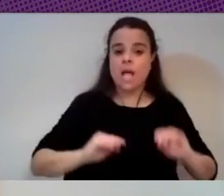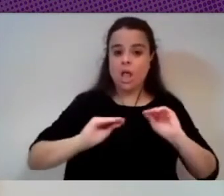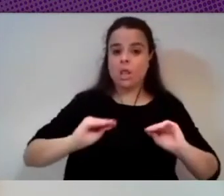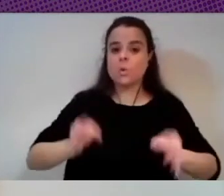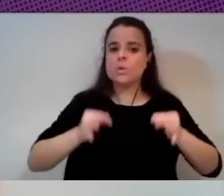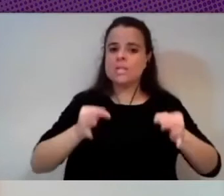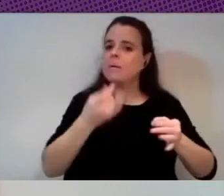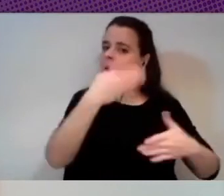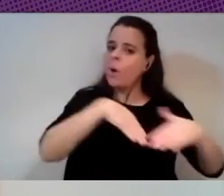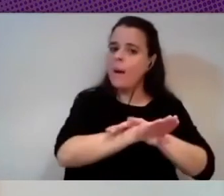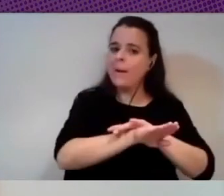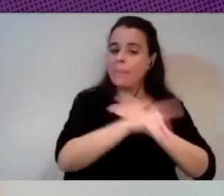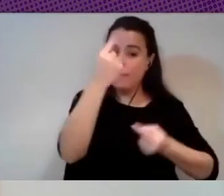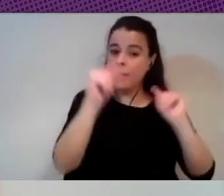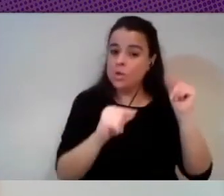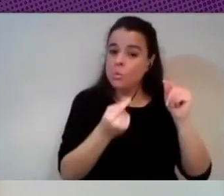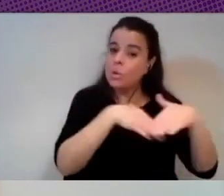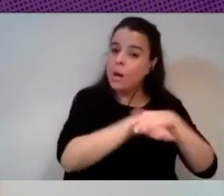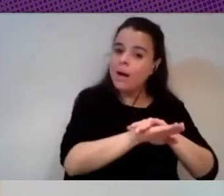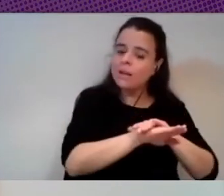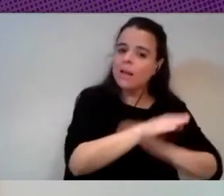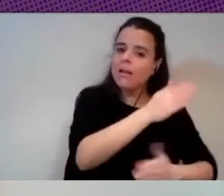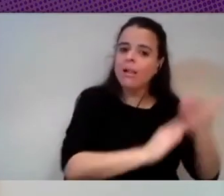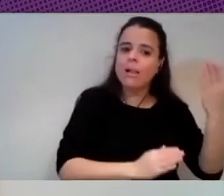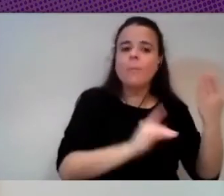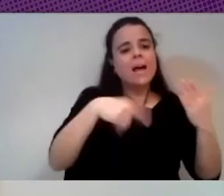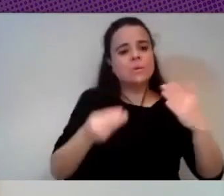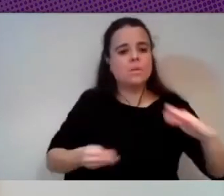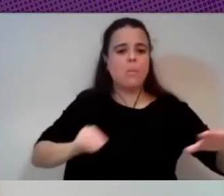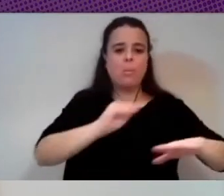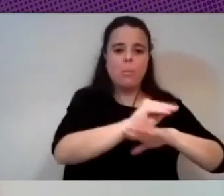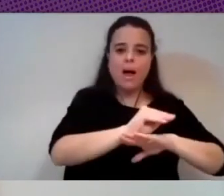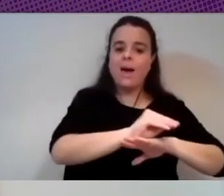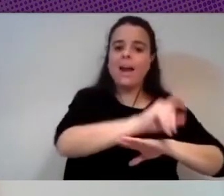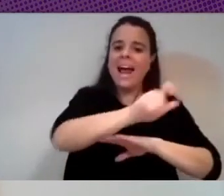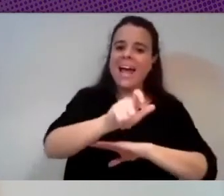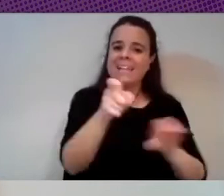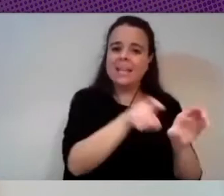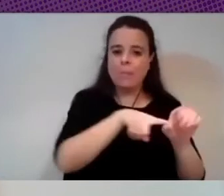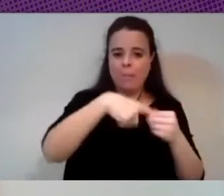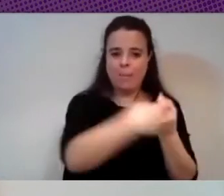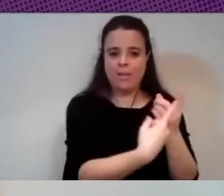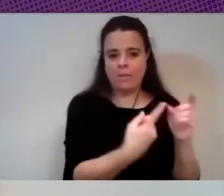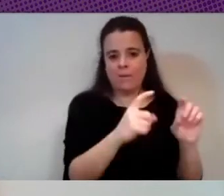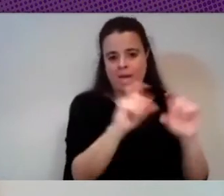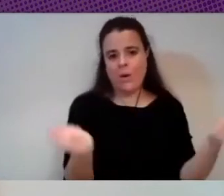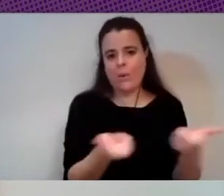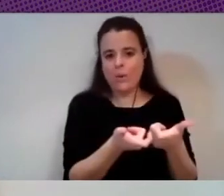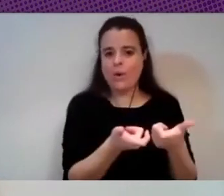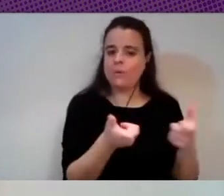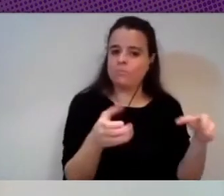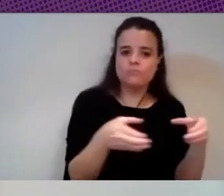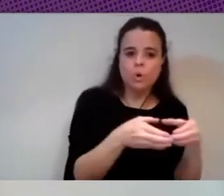buena parte del presupuesto para pagar a los que participan en las reuniones desde las comunidades y colectivos bueno es un detalle pero